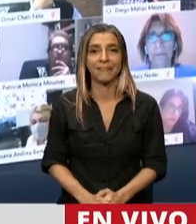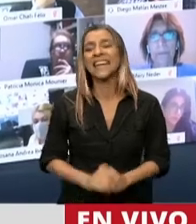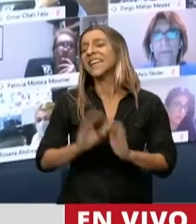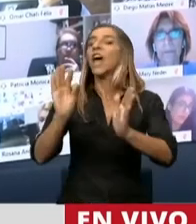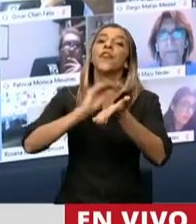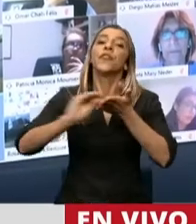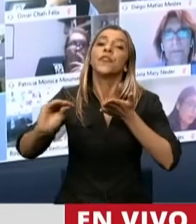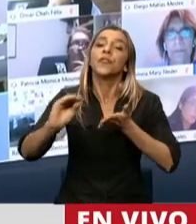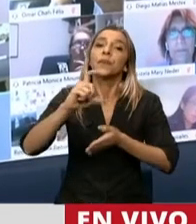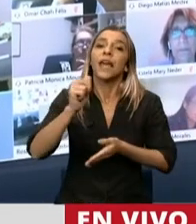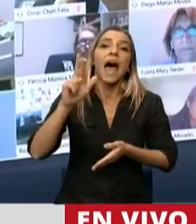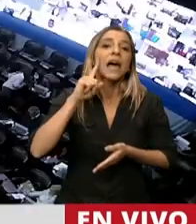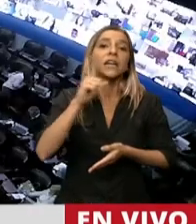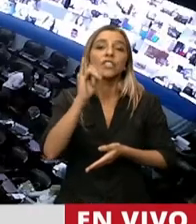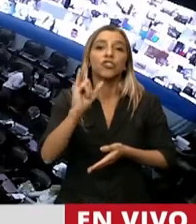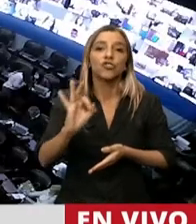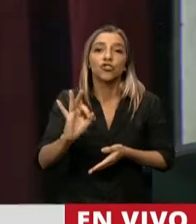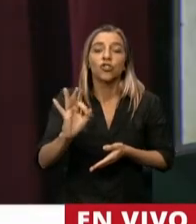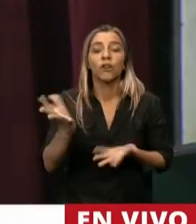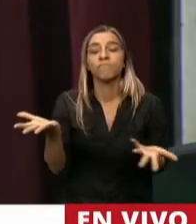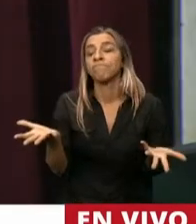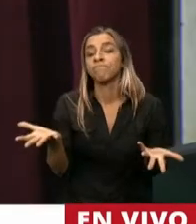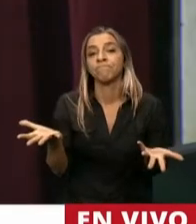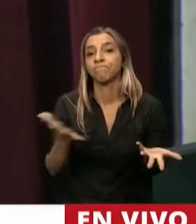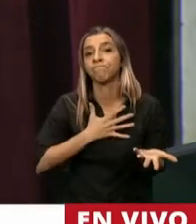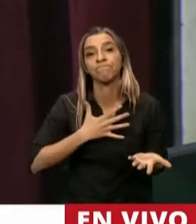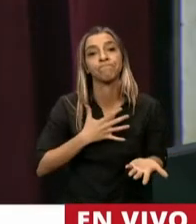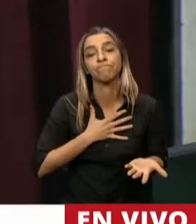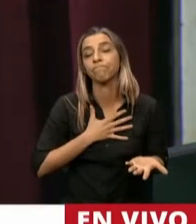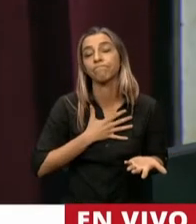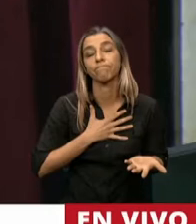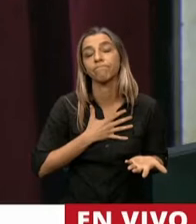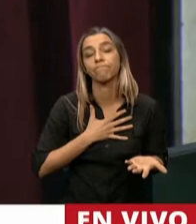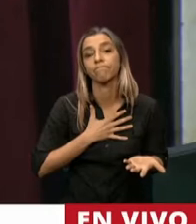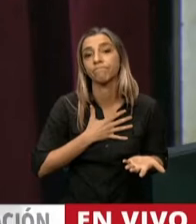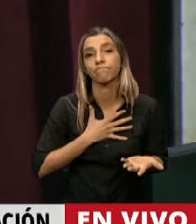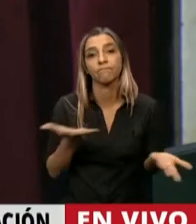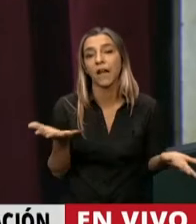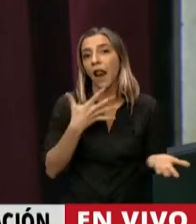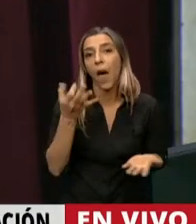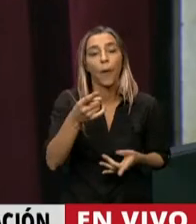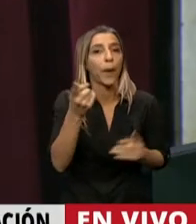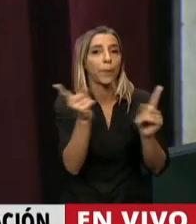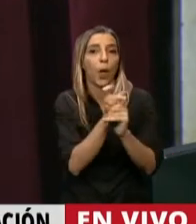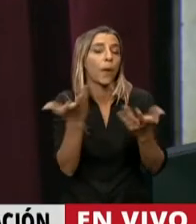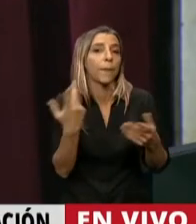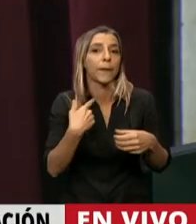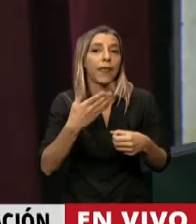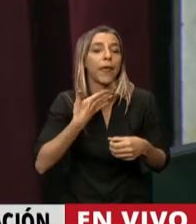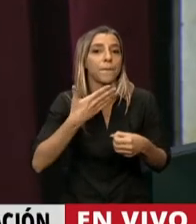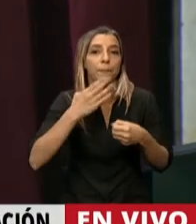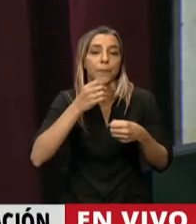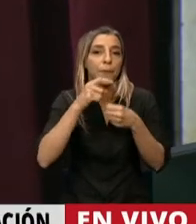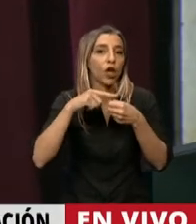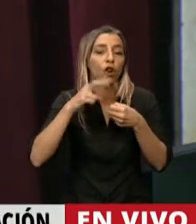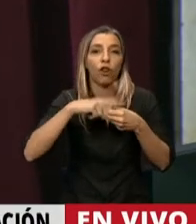Diputada Carrizo, desgraciadamente, digamos, evidentemente tiene un problema con el micrófono. yo,